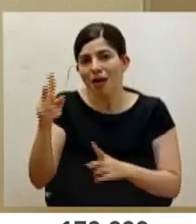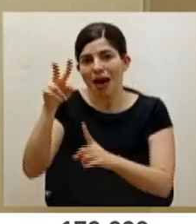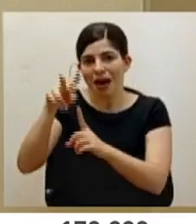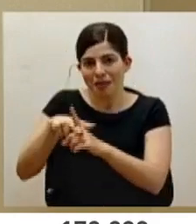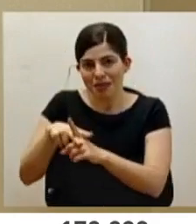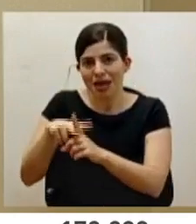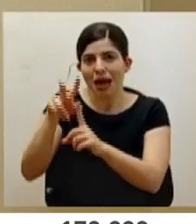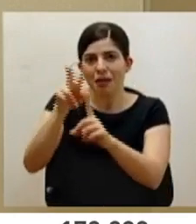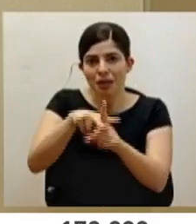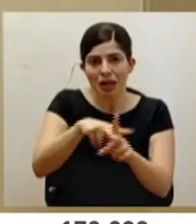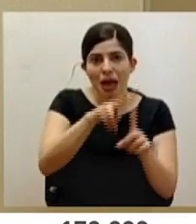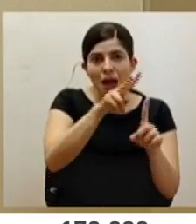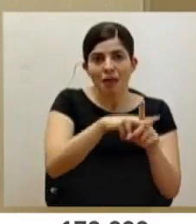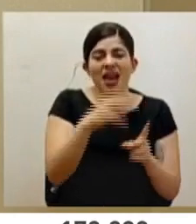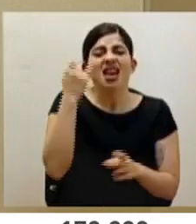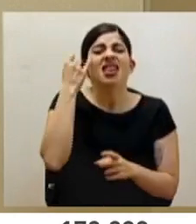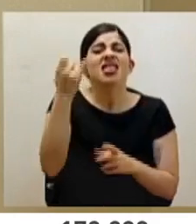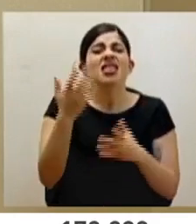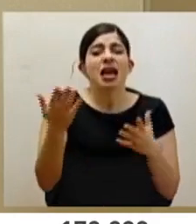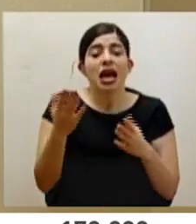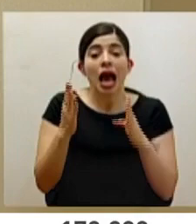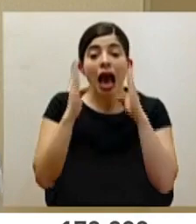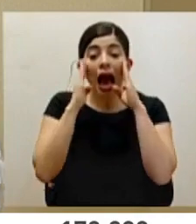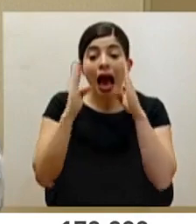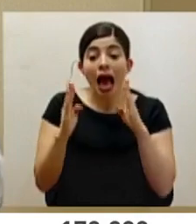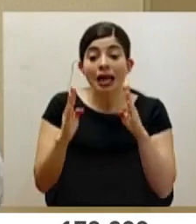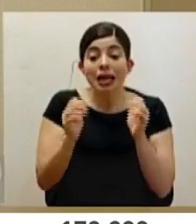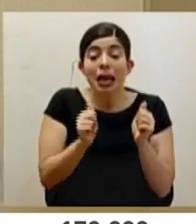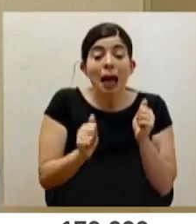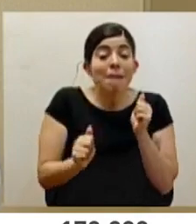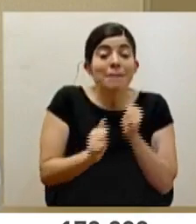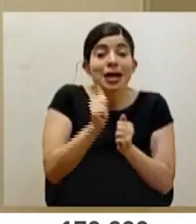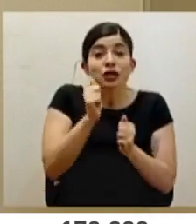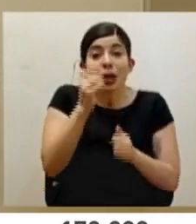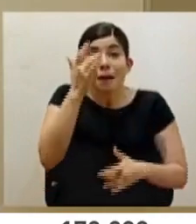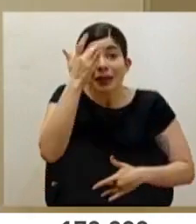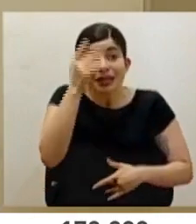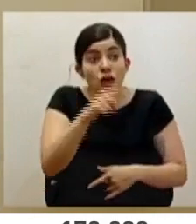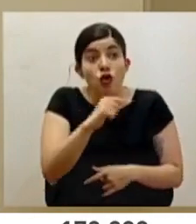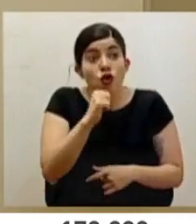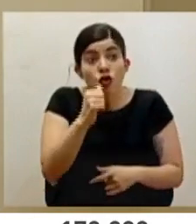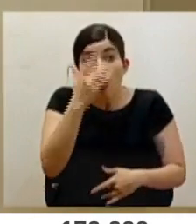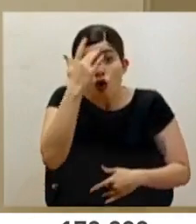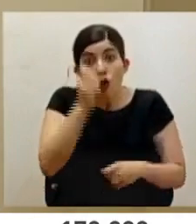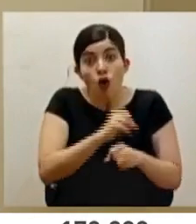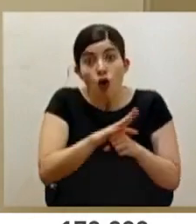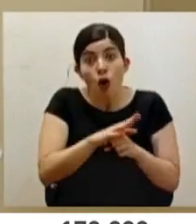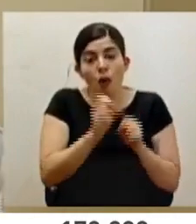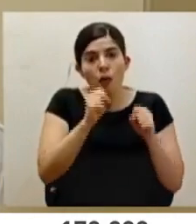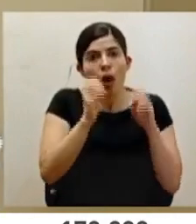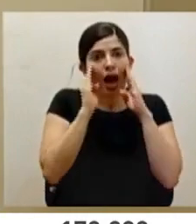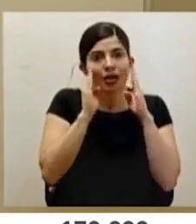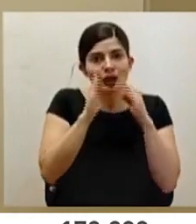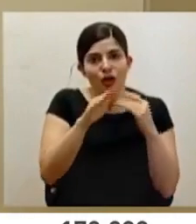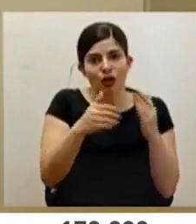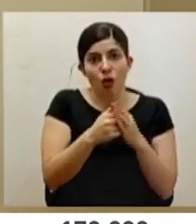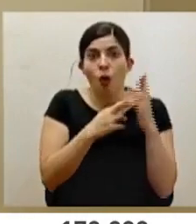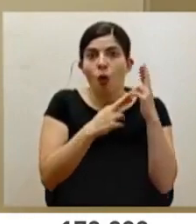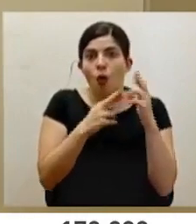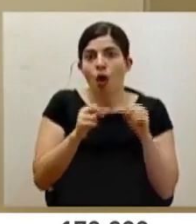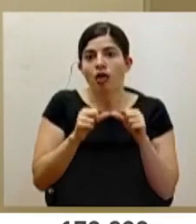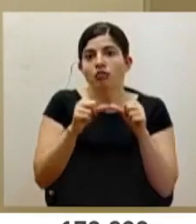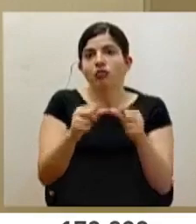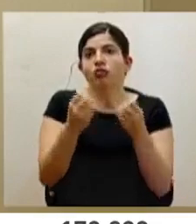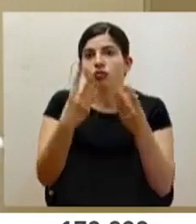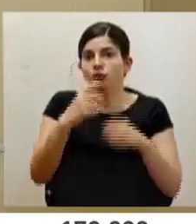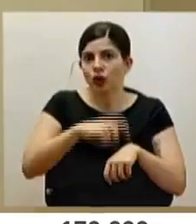atender la mayor cantidad de pacientes posibles no COVID durante este periodo, que esperemos dure mucho tiempo. También quería